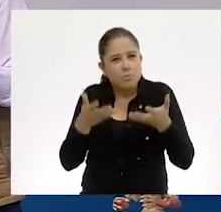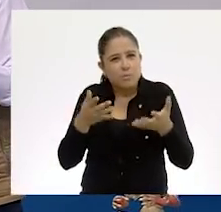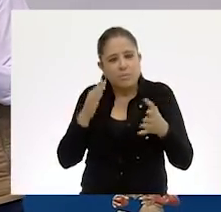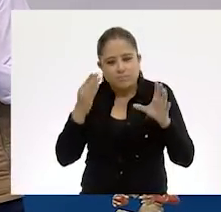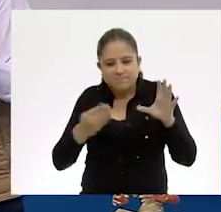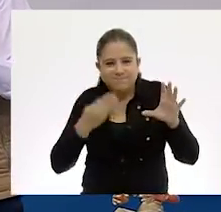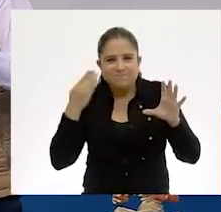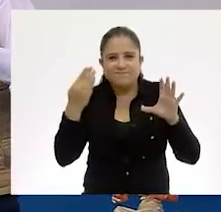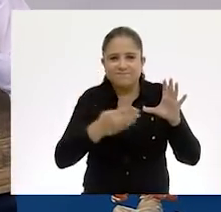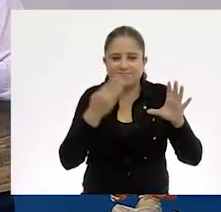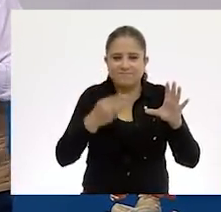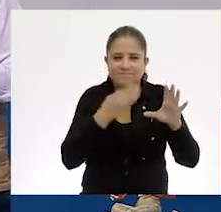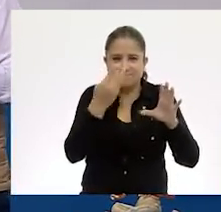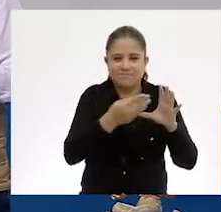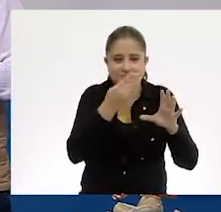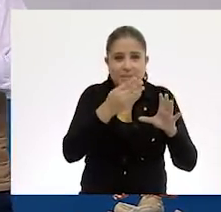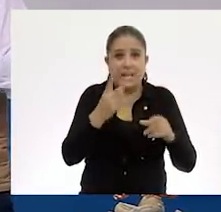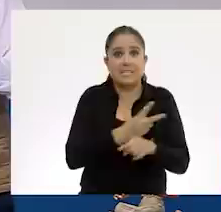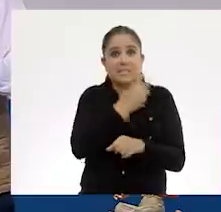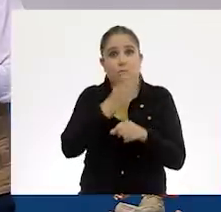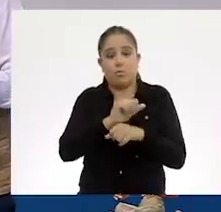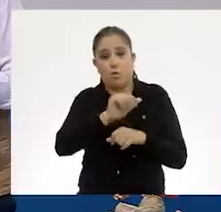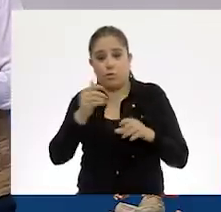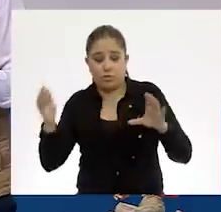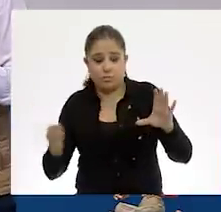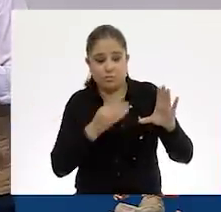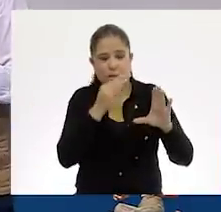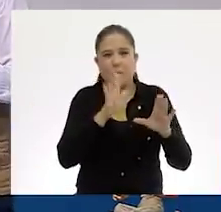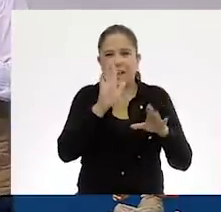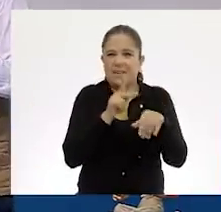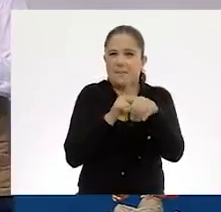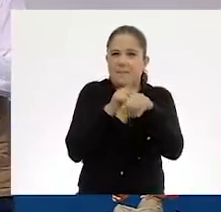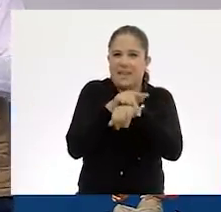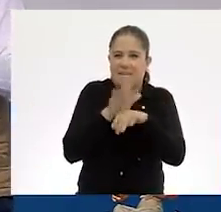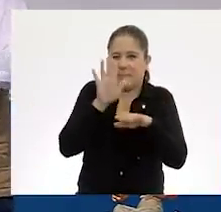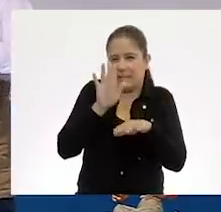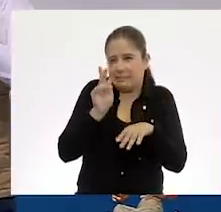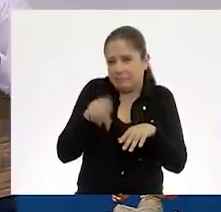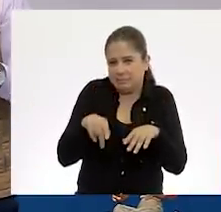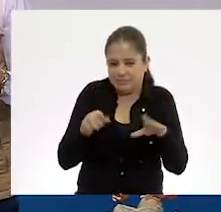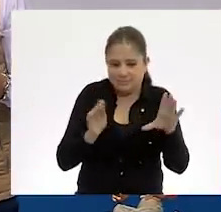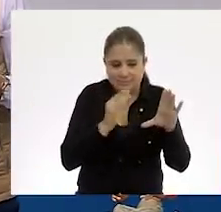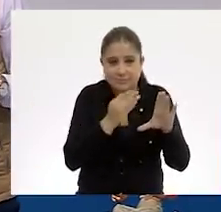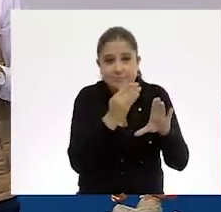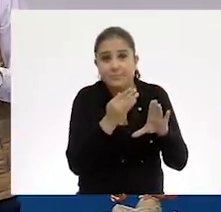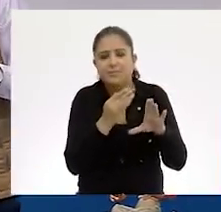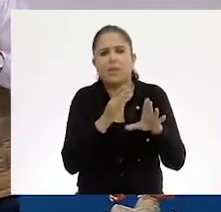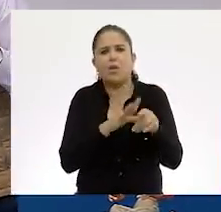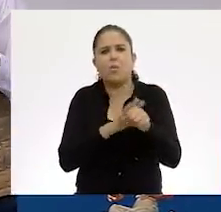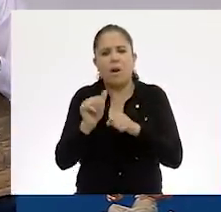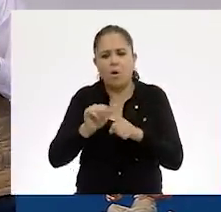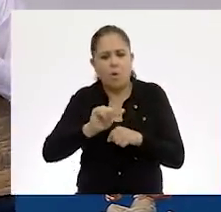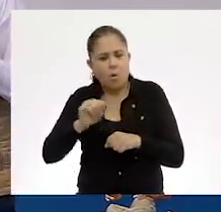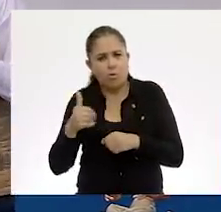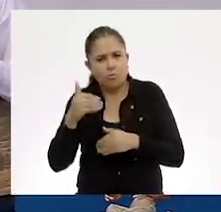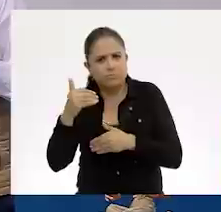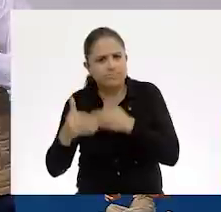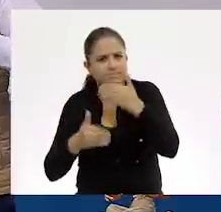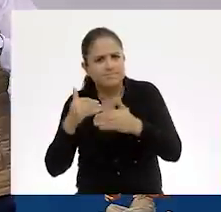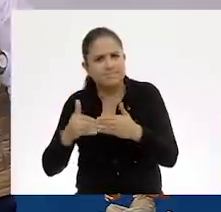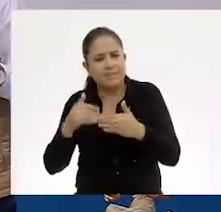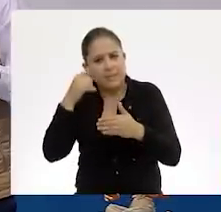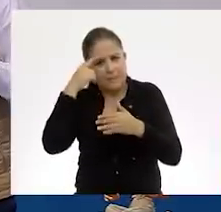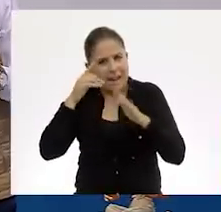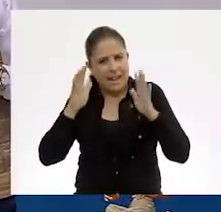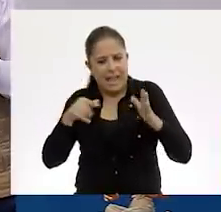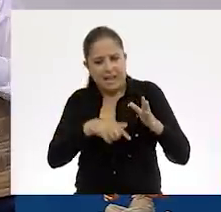recubriendo. Sí. Le vamos dando la segunda capa que es como la pielecita. Y bueno, en este caso, ¿cuál sería el siguiente paso después de que ya, por